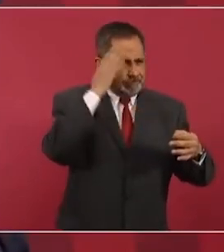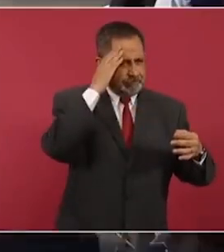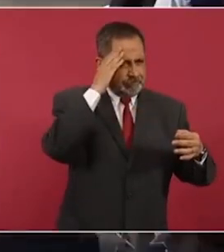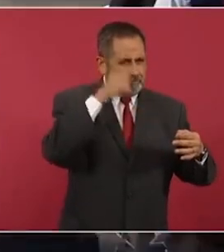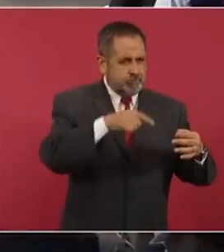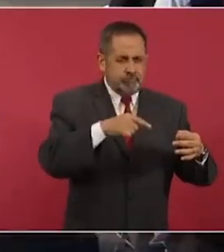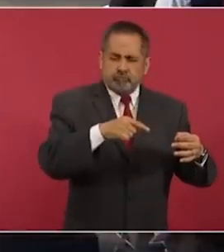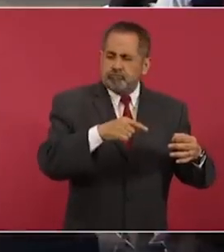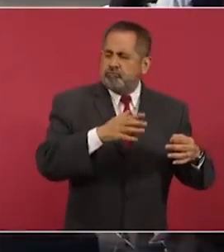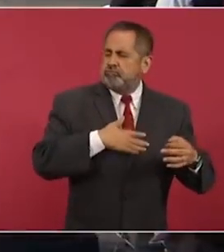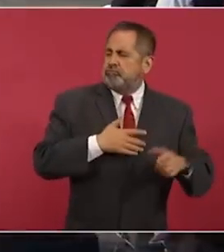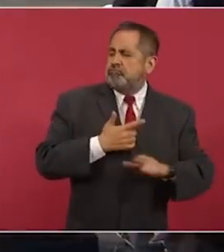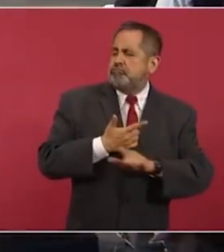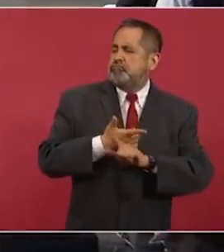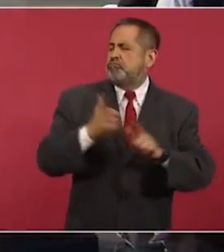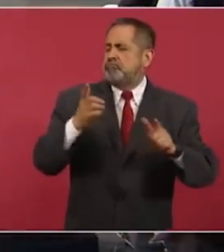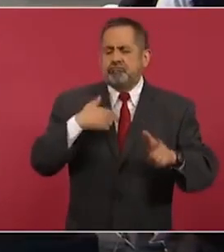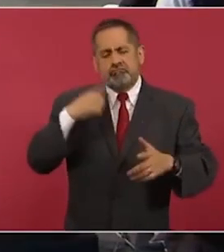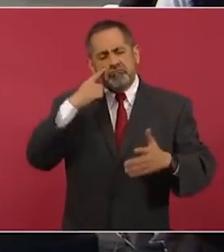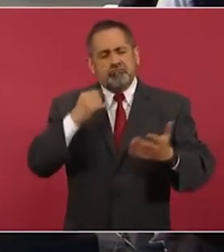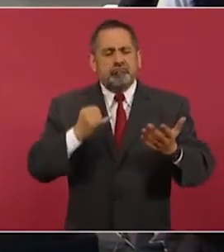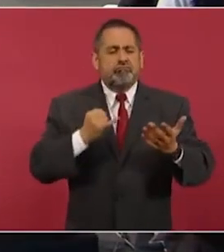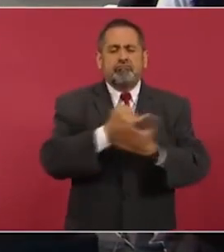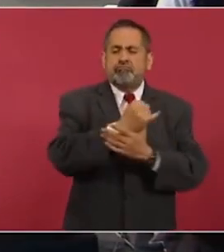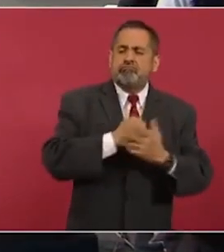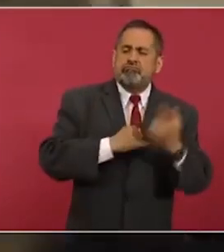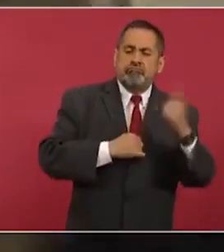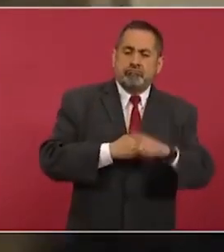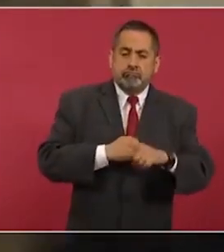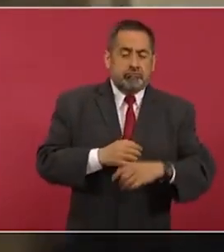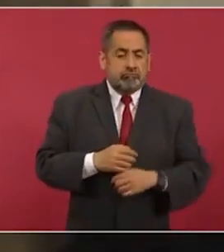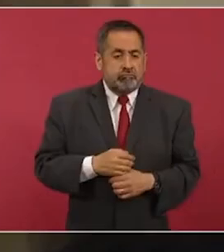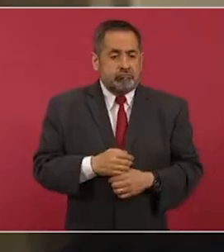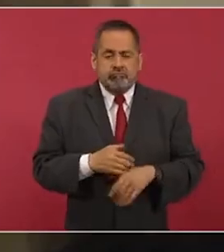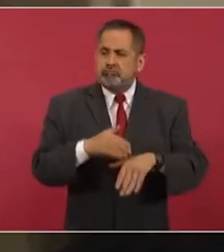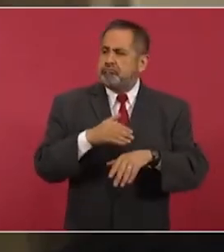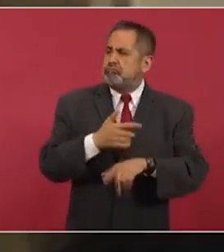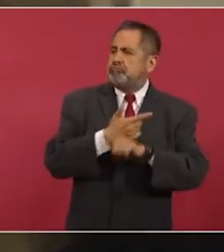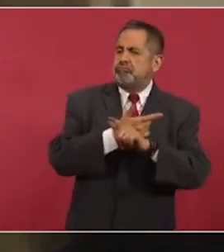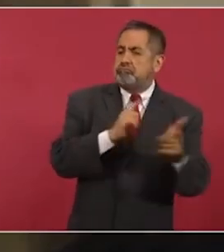sentirse libres de actuar